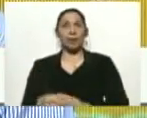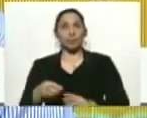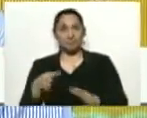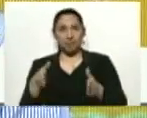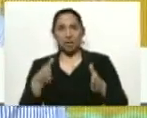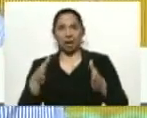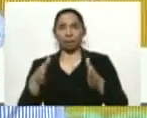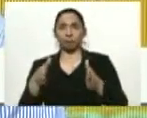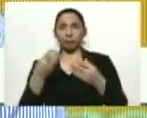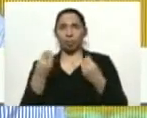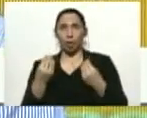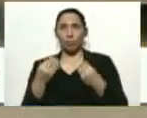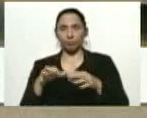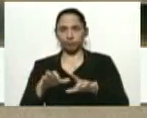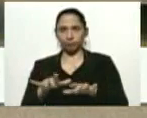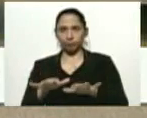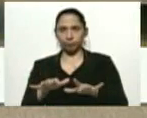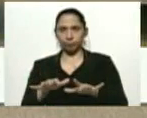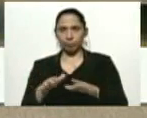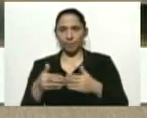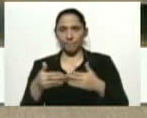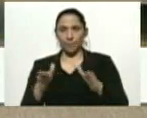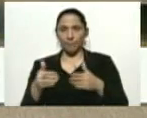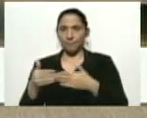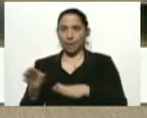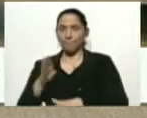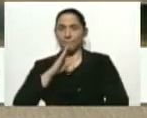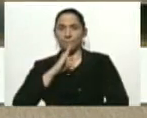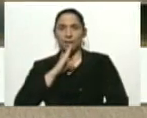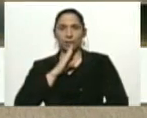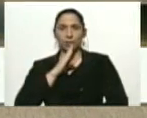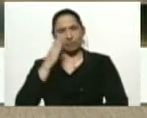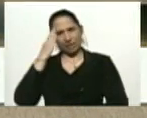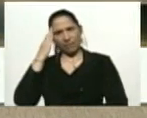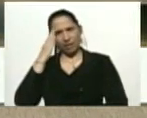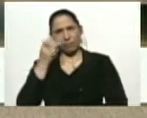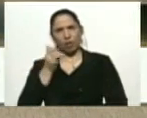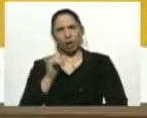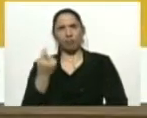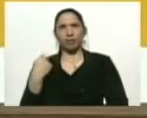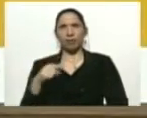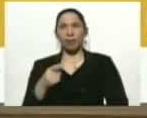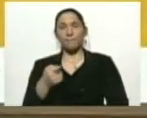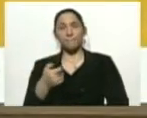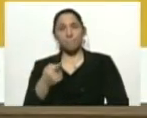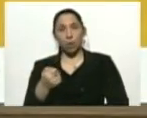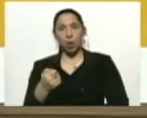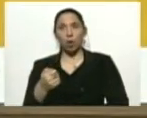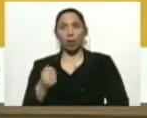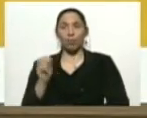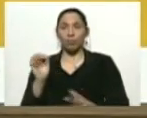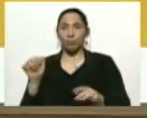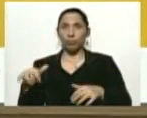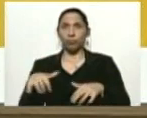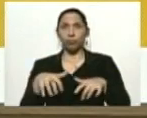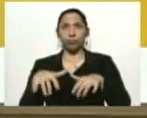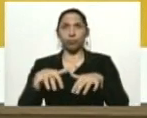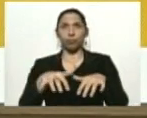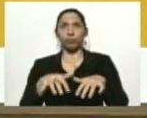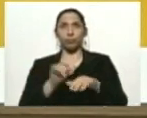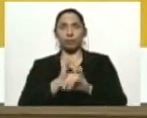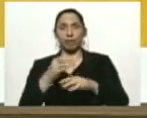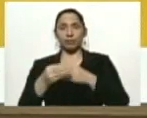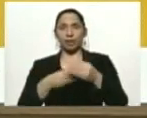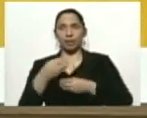vía. Así que, la apertura de estas agencias bancarias sabemos que van a tener poca afluencia, pero de todas maneras se han